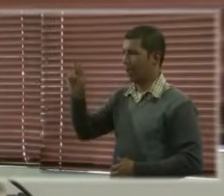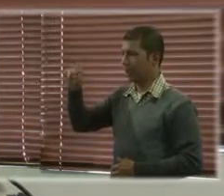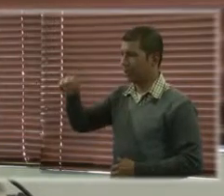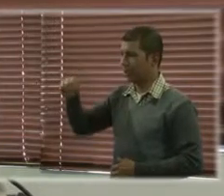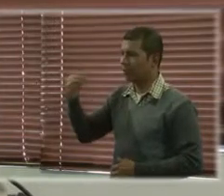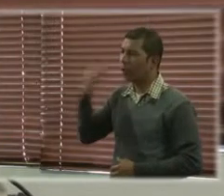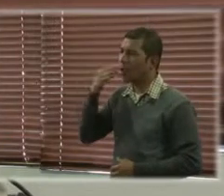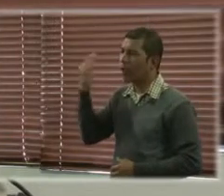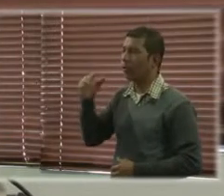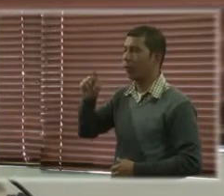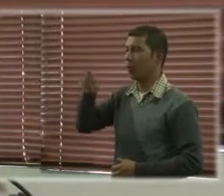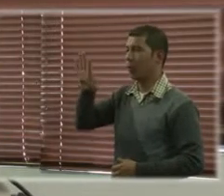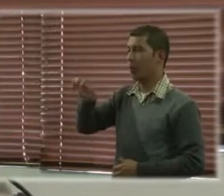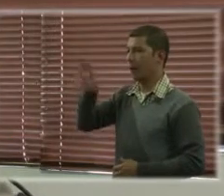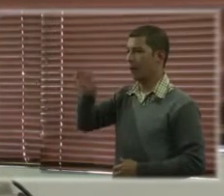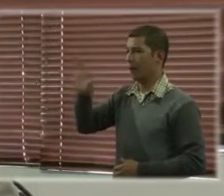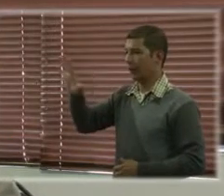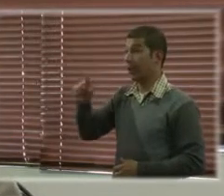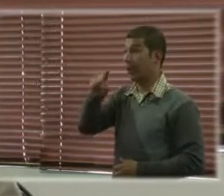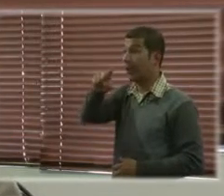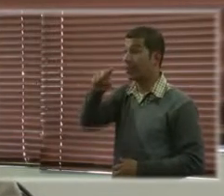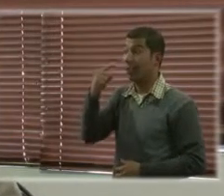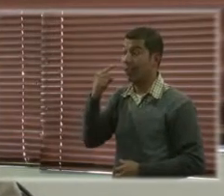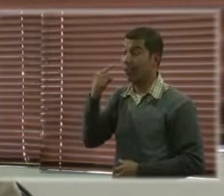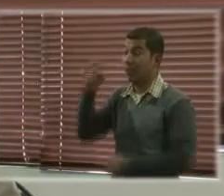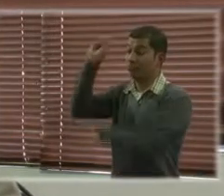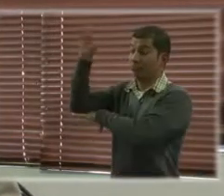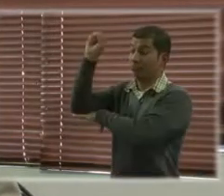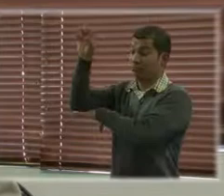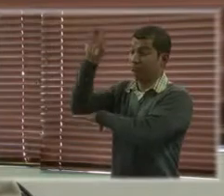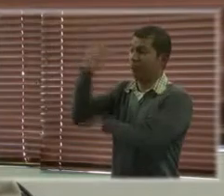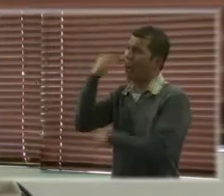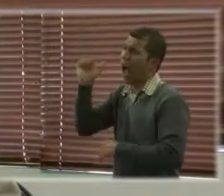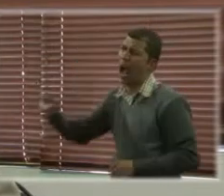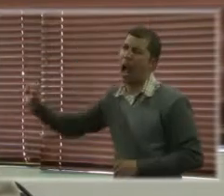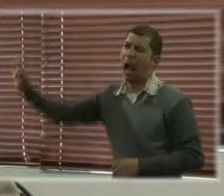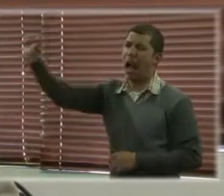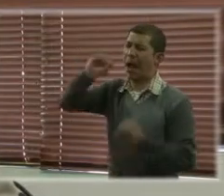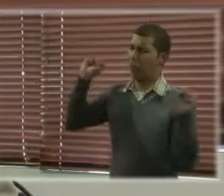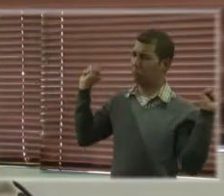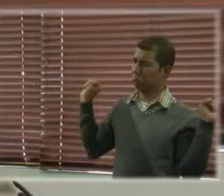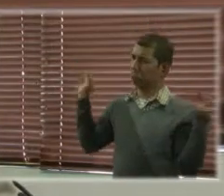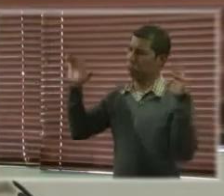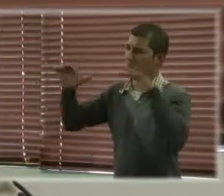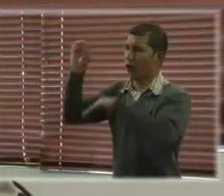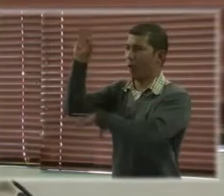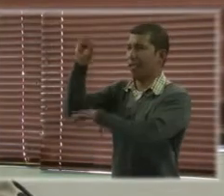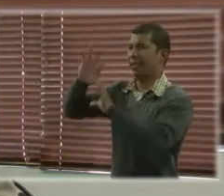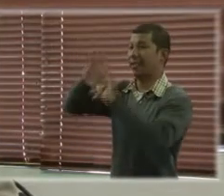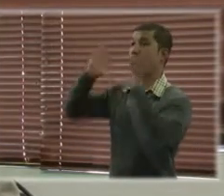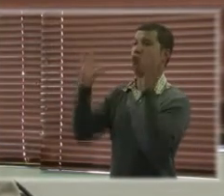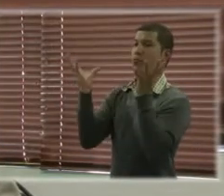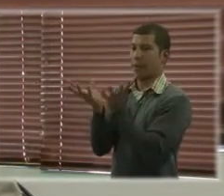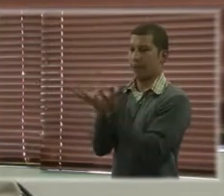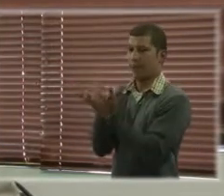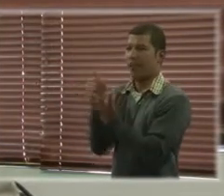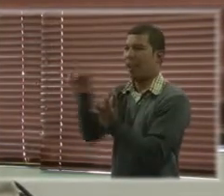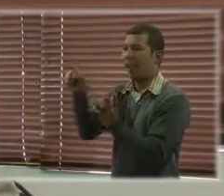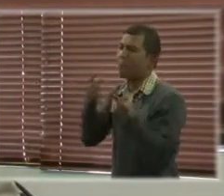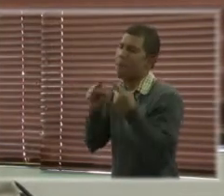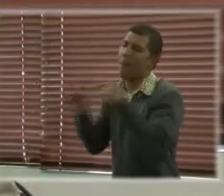año 95 fue la Conferencia Mundial de las Mujeres en Beijing y a partir de esa conferencia hubo un documento,